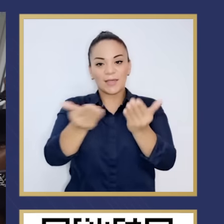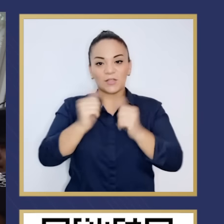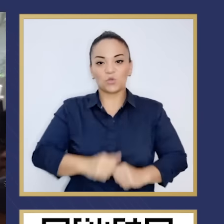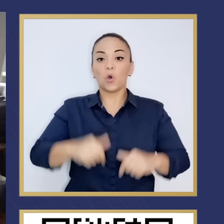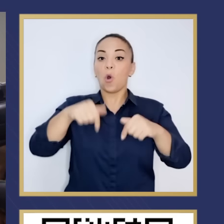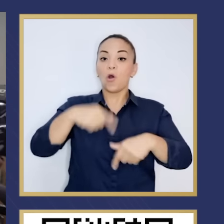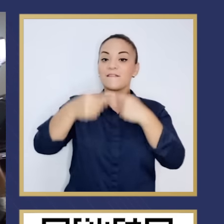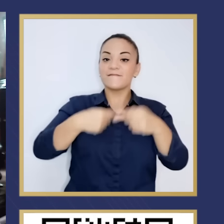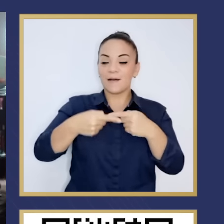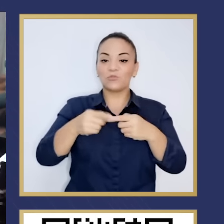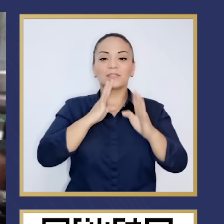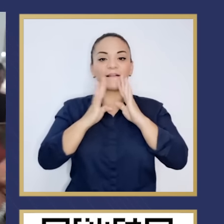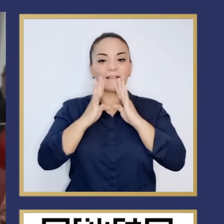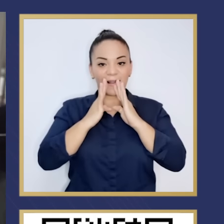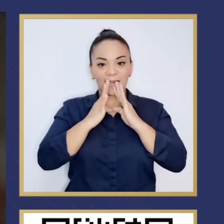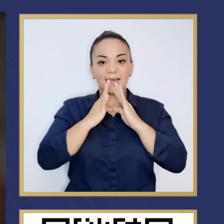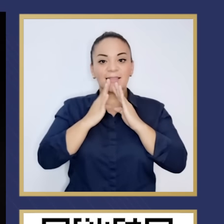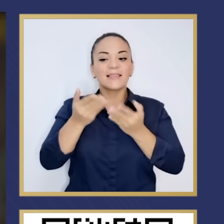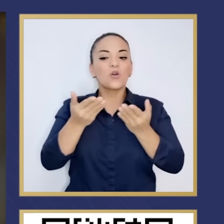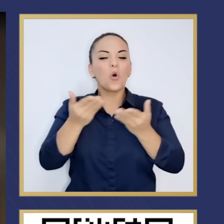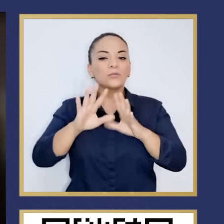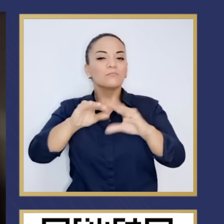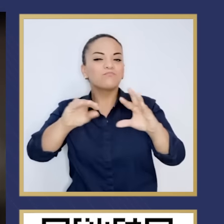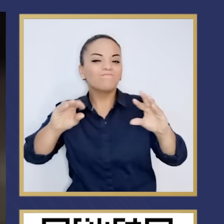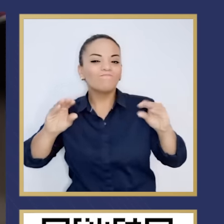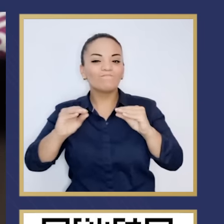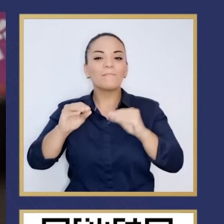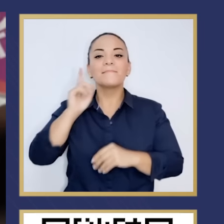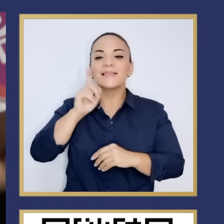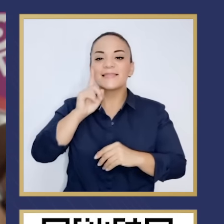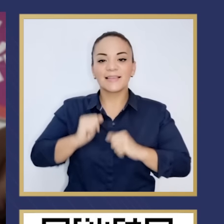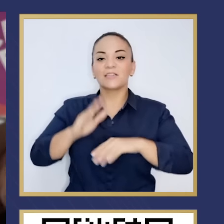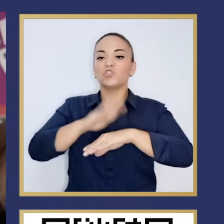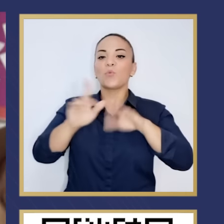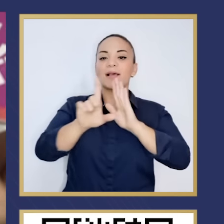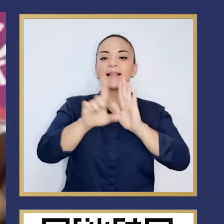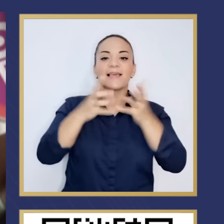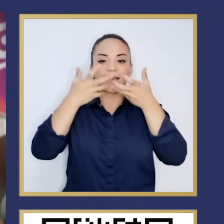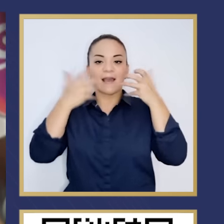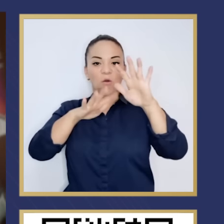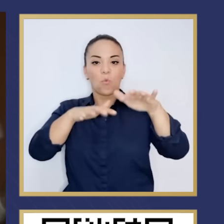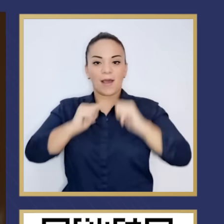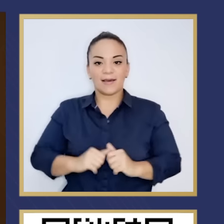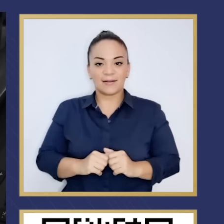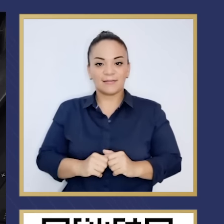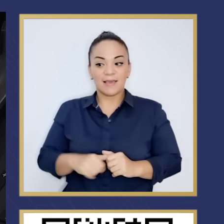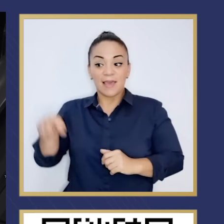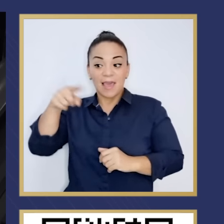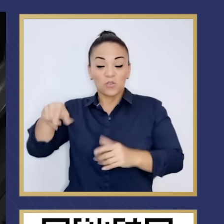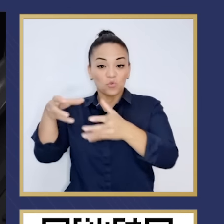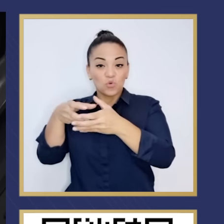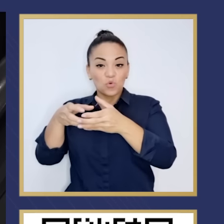Ciudadanos, hoy vamos a matar los fantasmas sobre la ley Jaguar, las mentiras que han dicho para venderle a usted